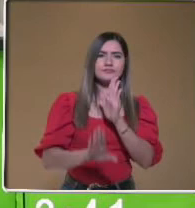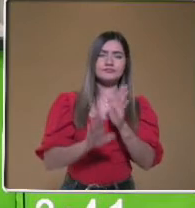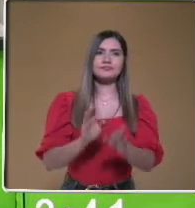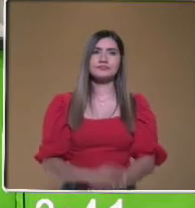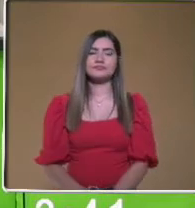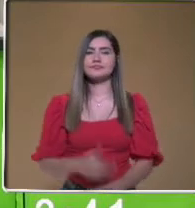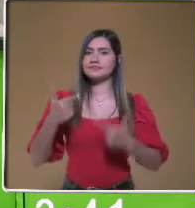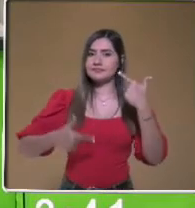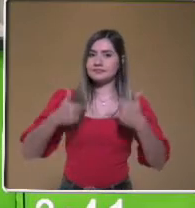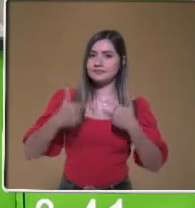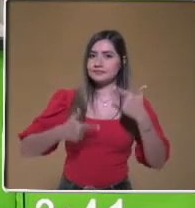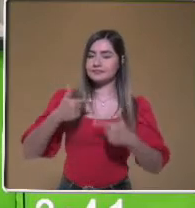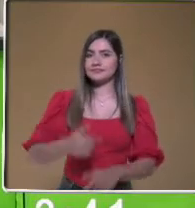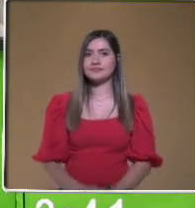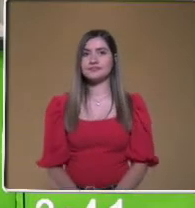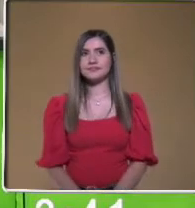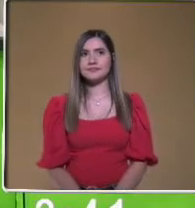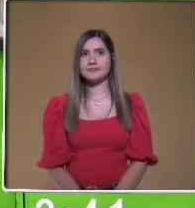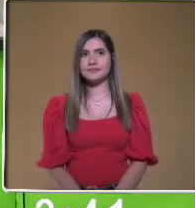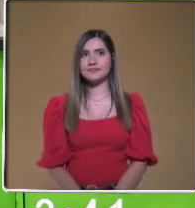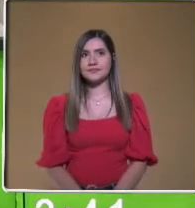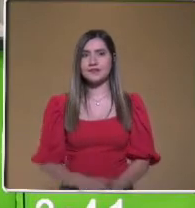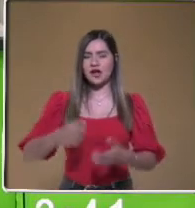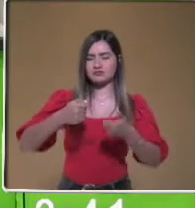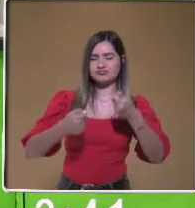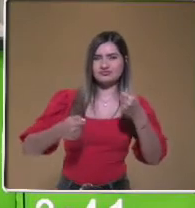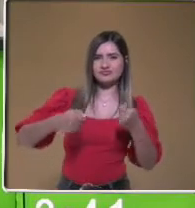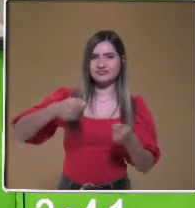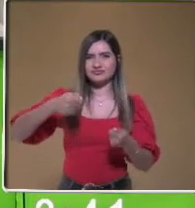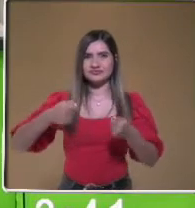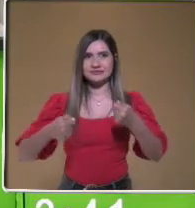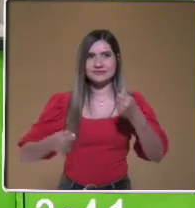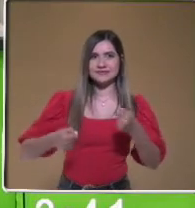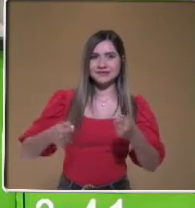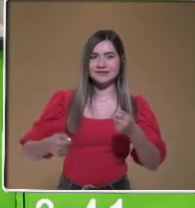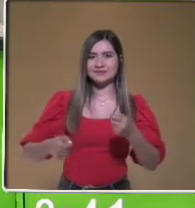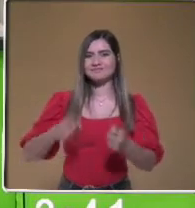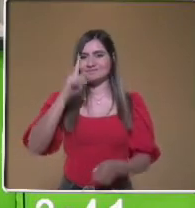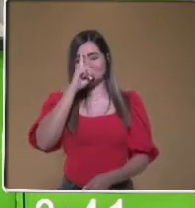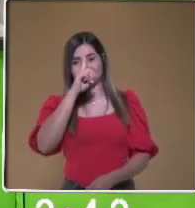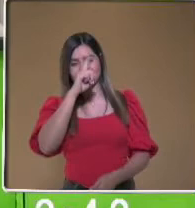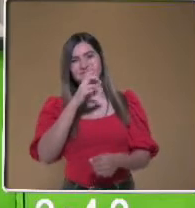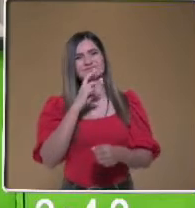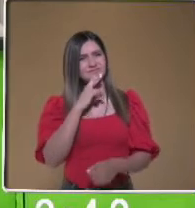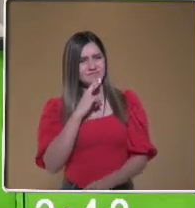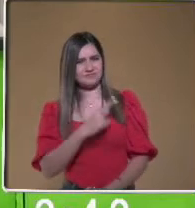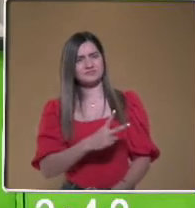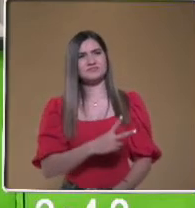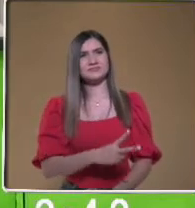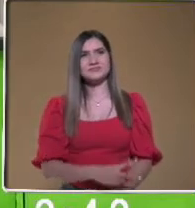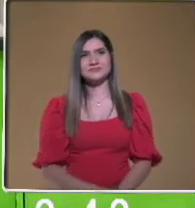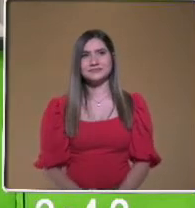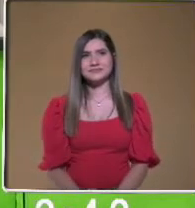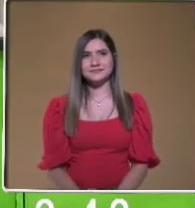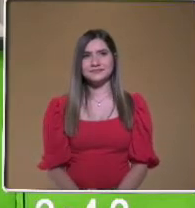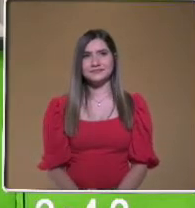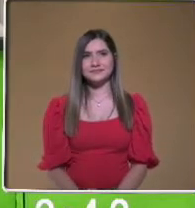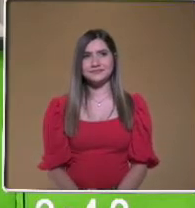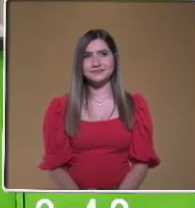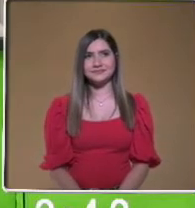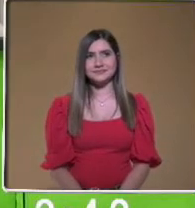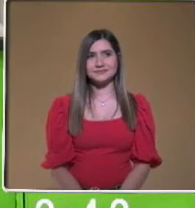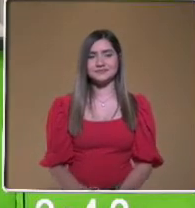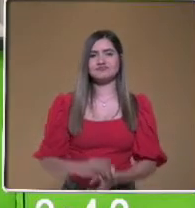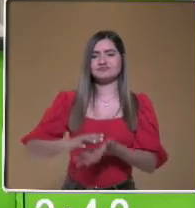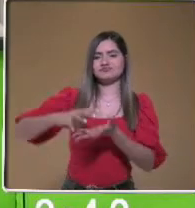la leche. El cartoncillo de leche. Es recomendable, si consumes frecuentemente la leche, bueno, pues comprar en